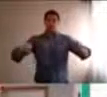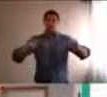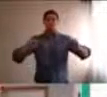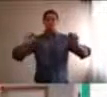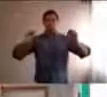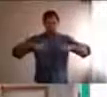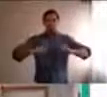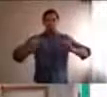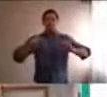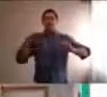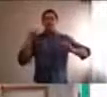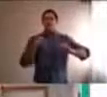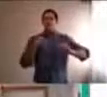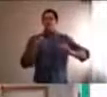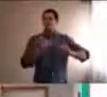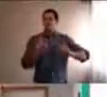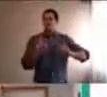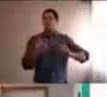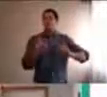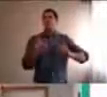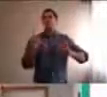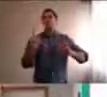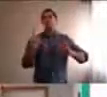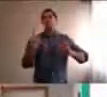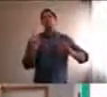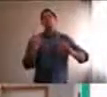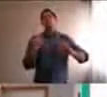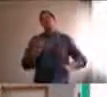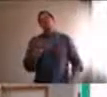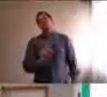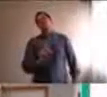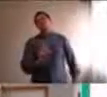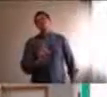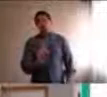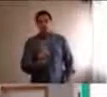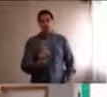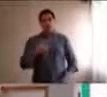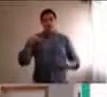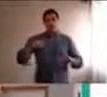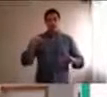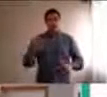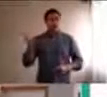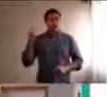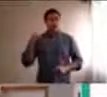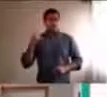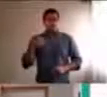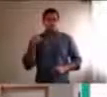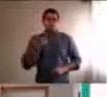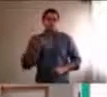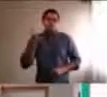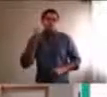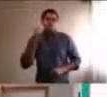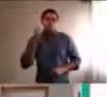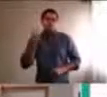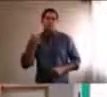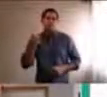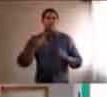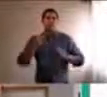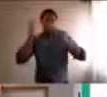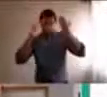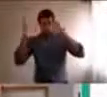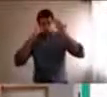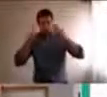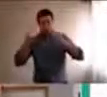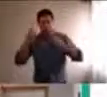porque, la otra vez, estábamos escuchando, a una psicóloga, muy reconocida, acá de nuestro país, que decía, una de las cosas, más brutales,